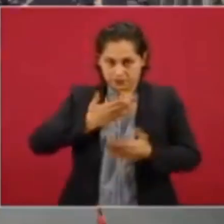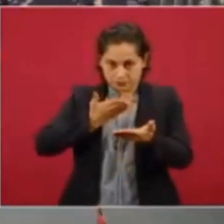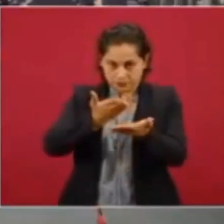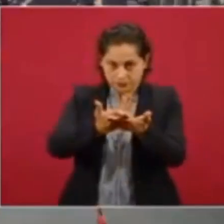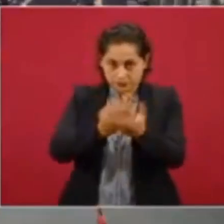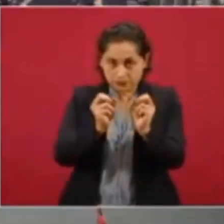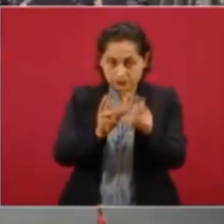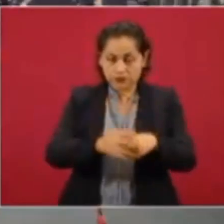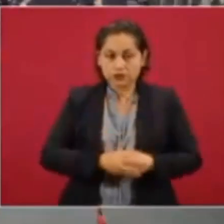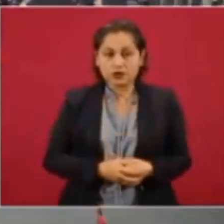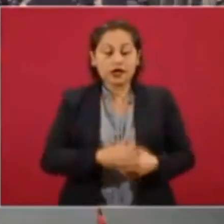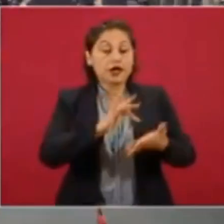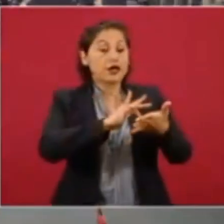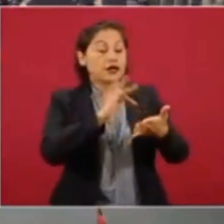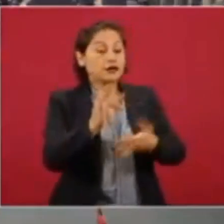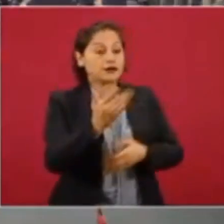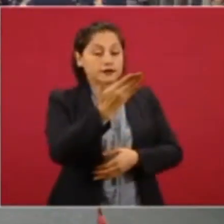Muchas gracias, señor presidente.